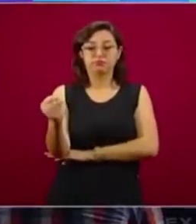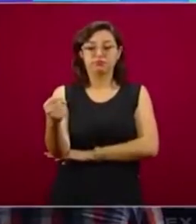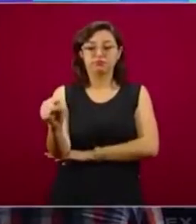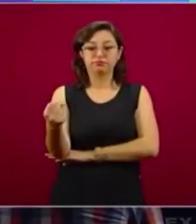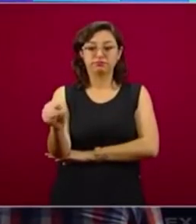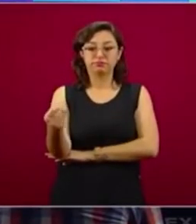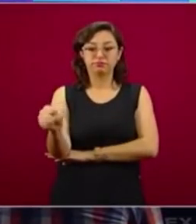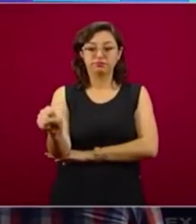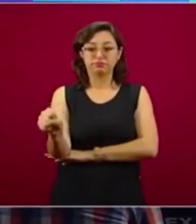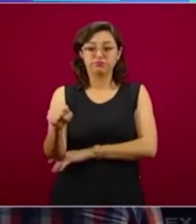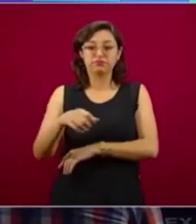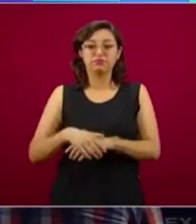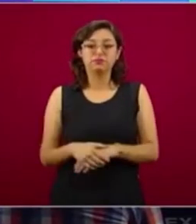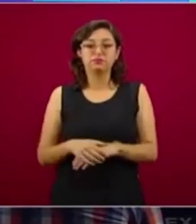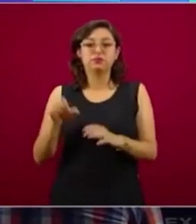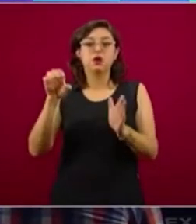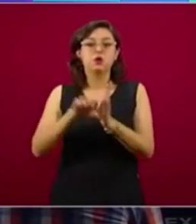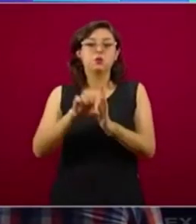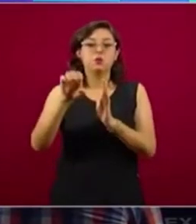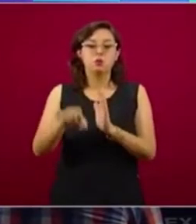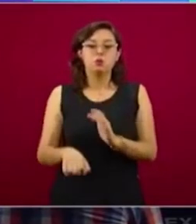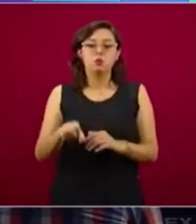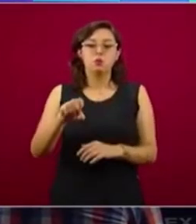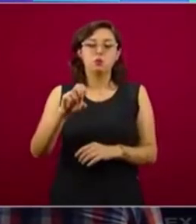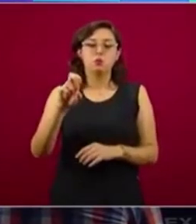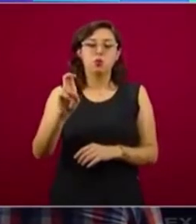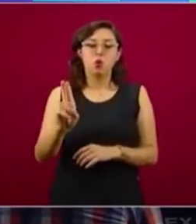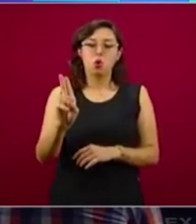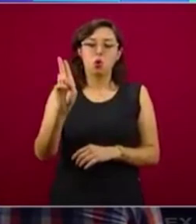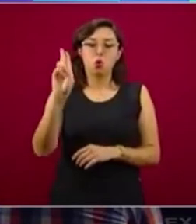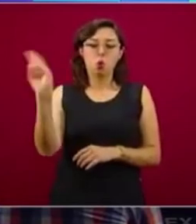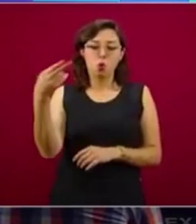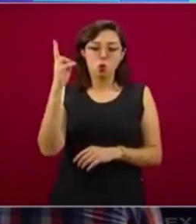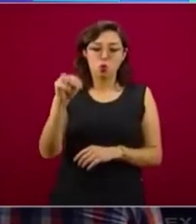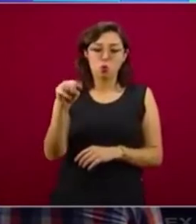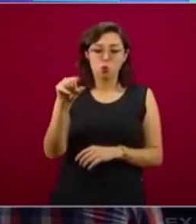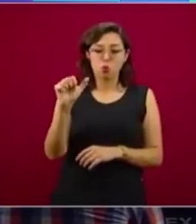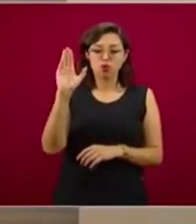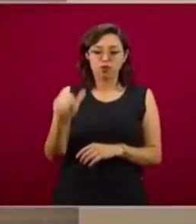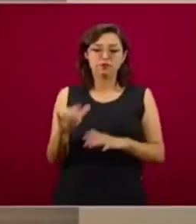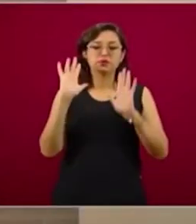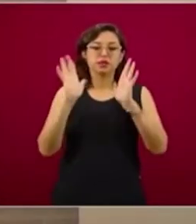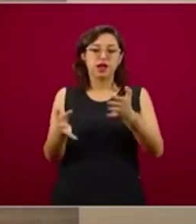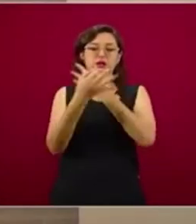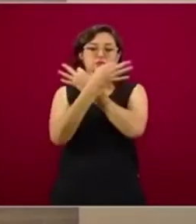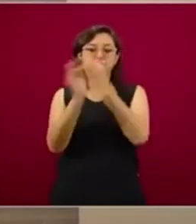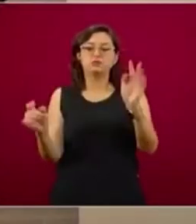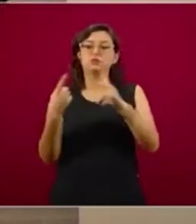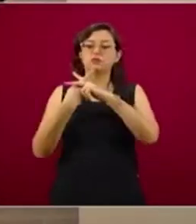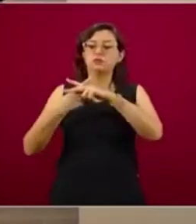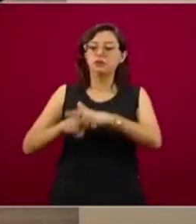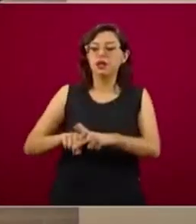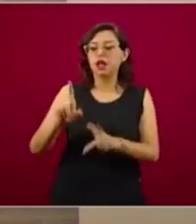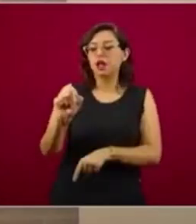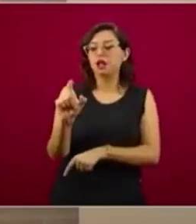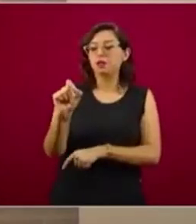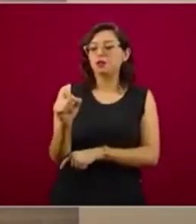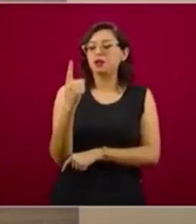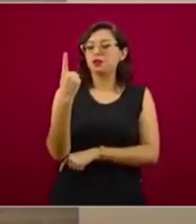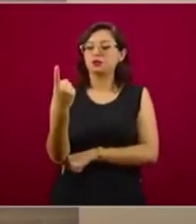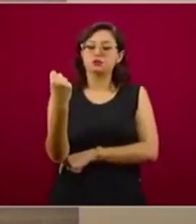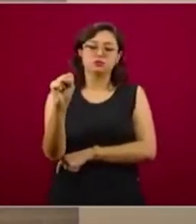UNAM ya anunció que va a abrir el 21 de septiembre y esas decisiones son